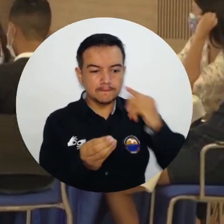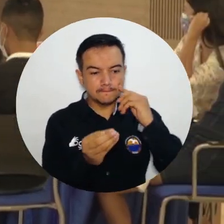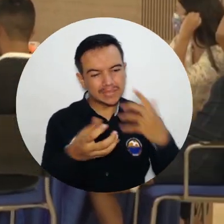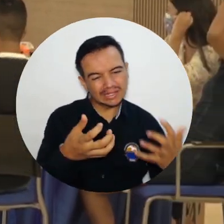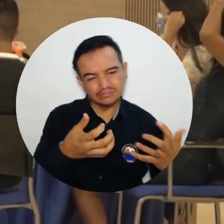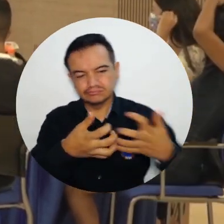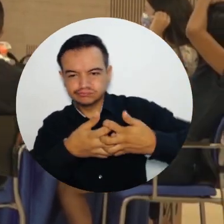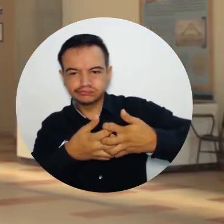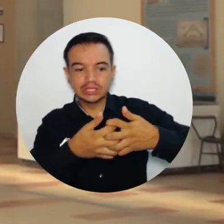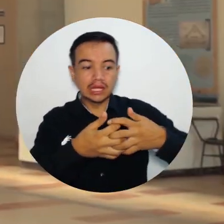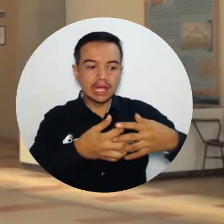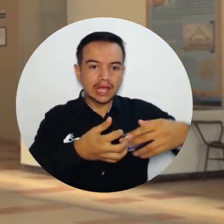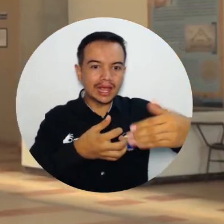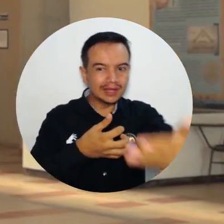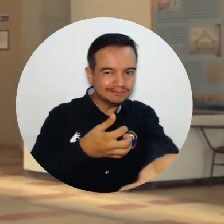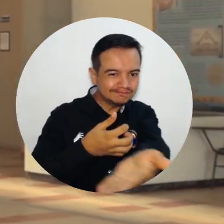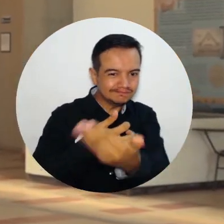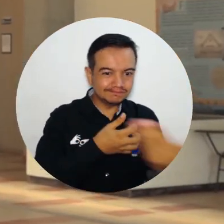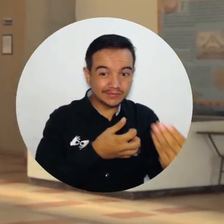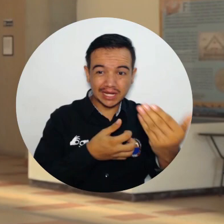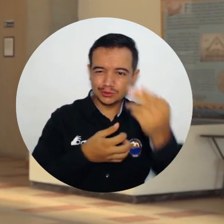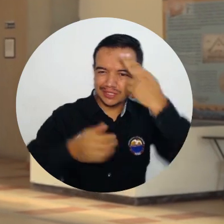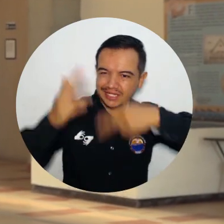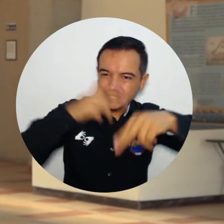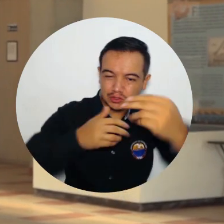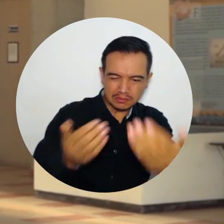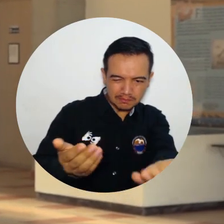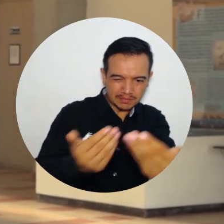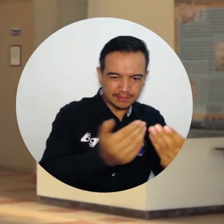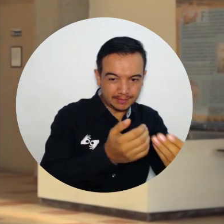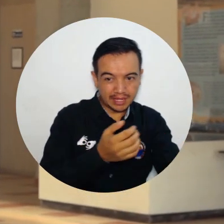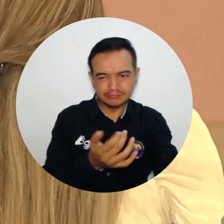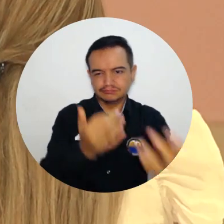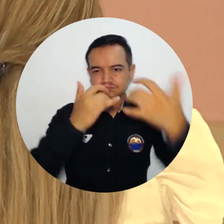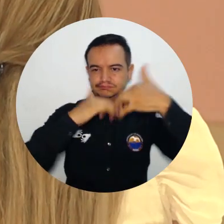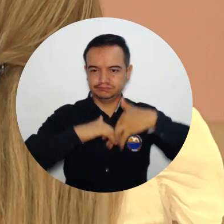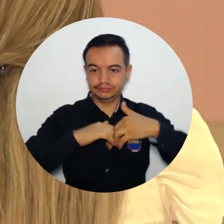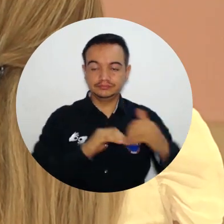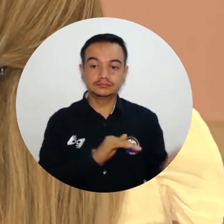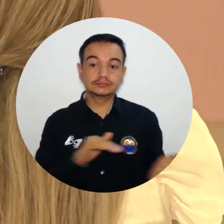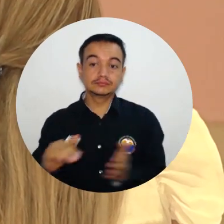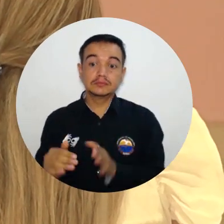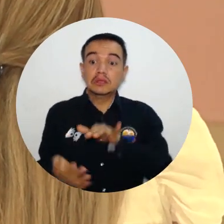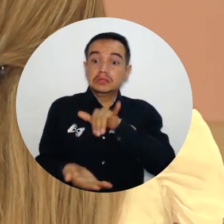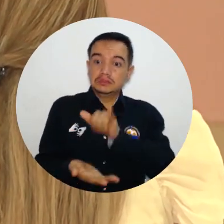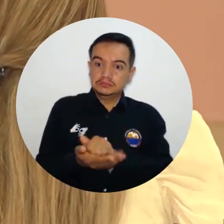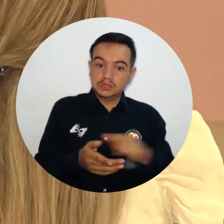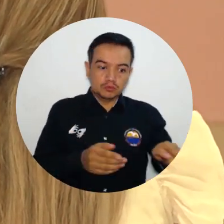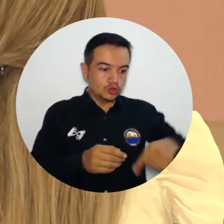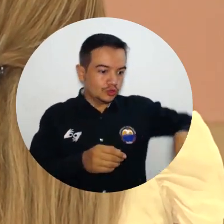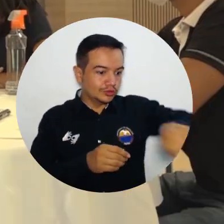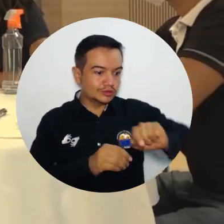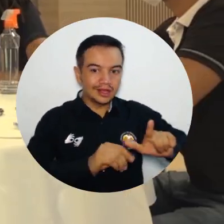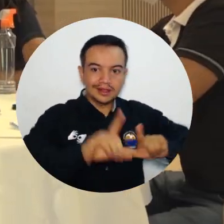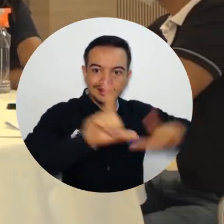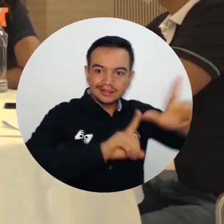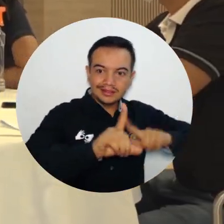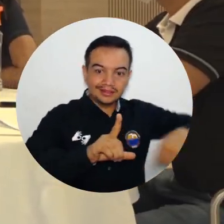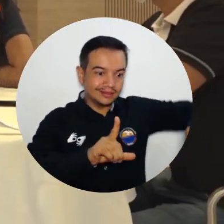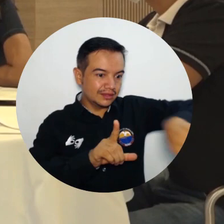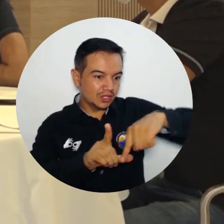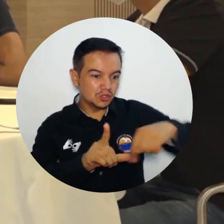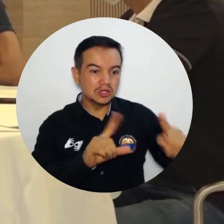espacios para que puedan estar los niños hijos de estas madres y padres. De esta forma, los líderes estudiantiles seguirán